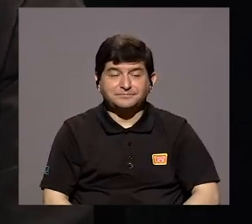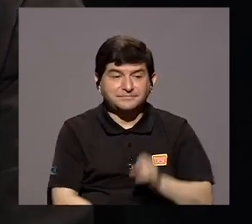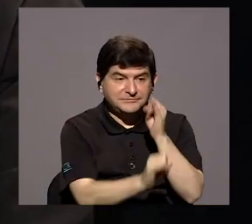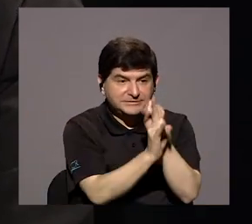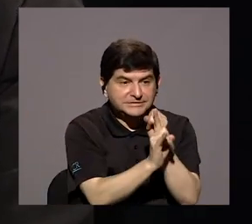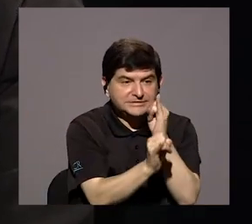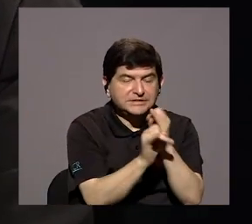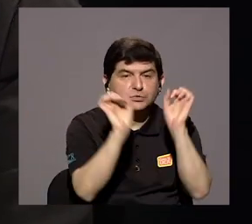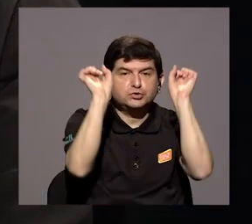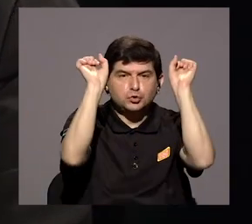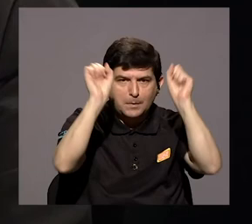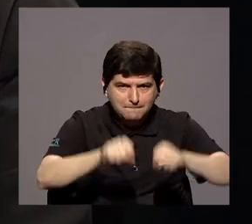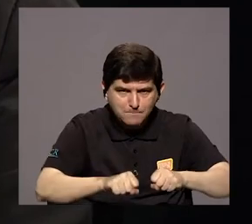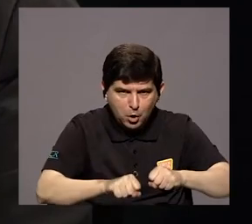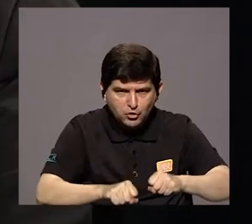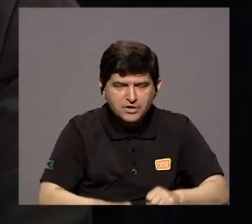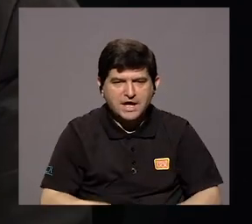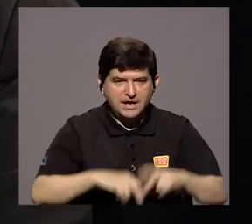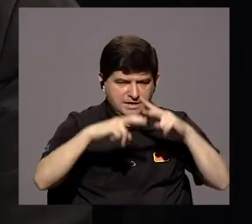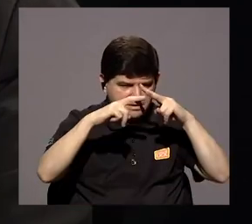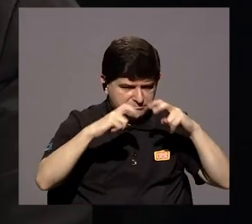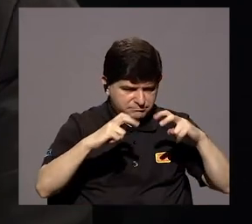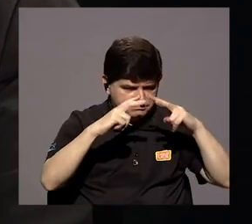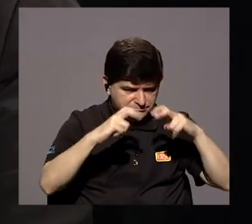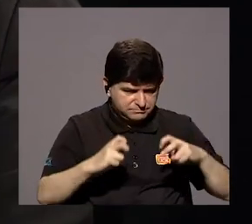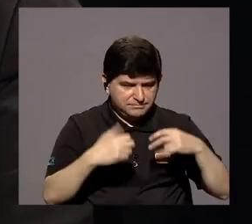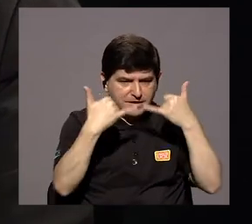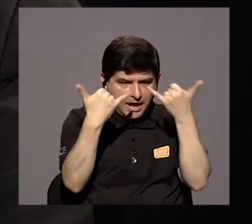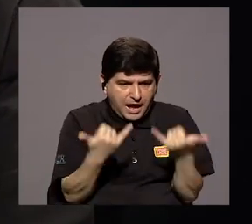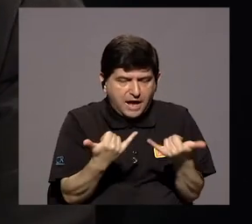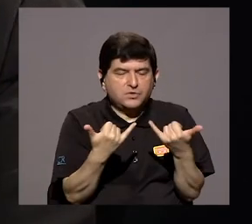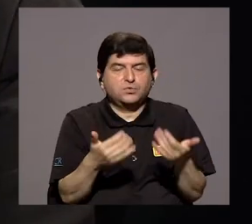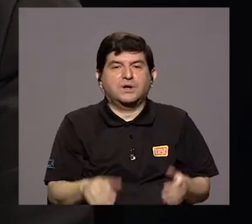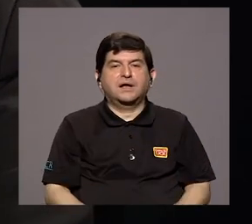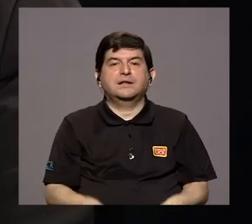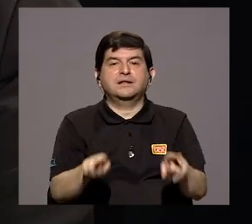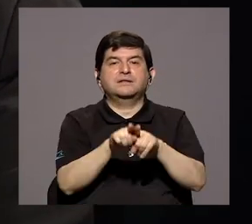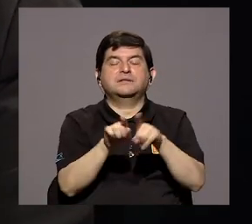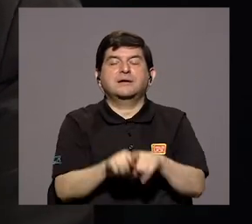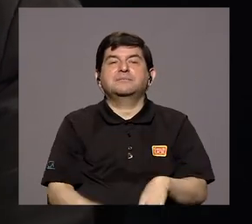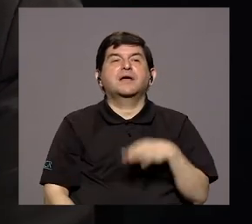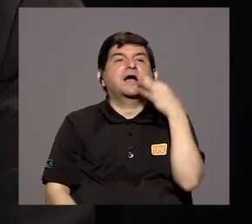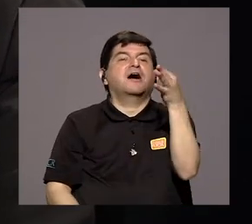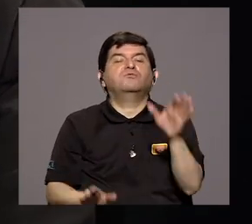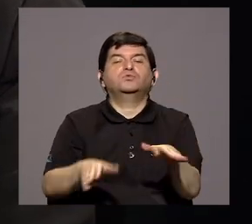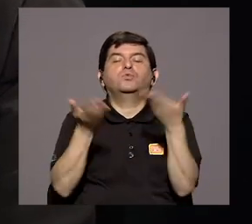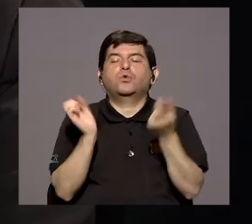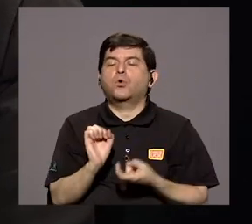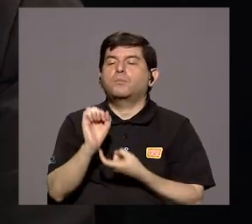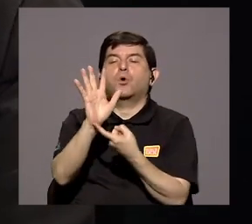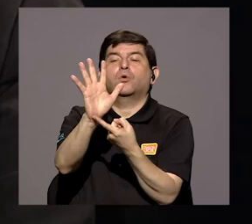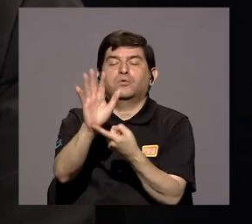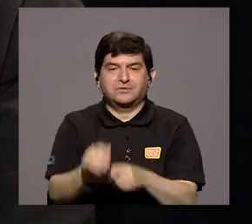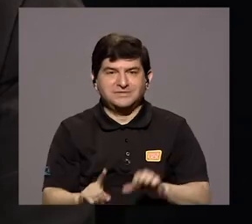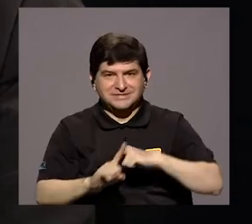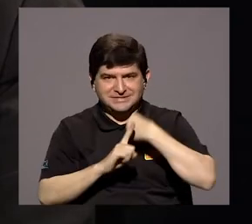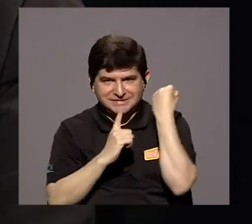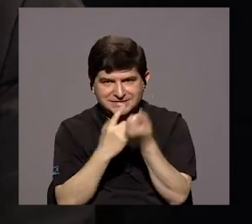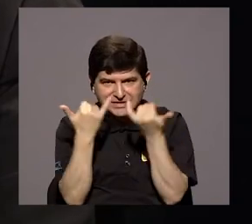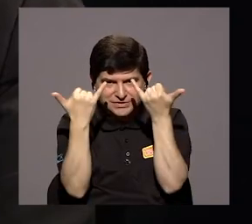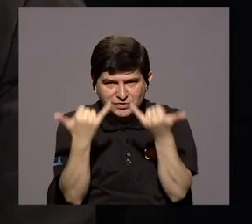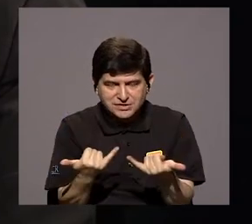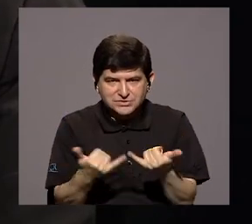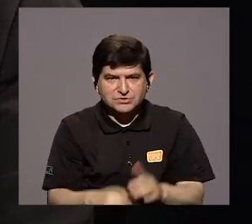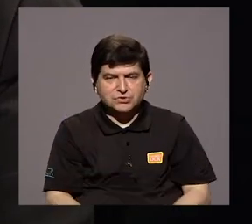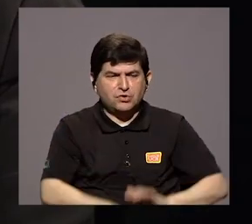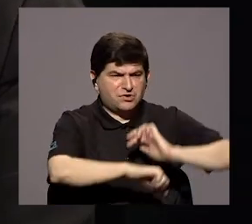podíamos estar además de analizando la situación actual, como nos proyectamos a futuro, inclusive que este escenario que vivíamos, como ya lo